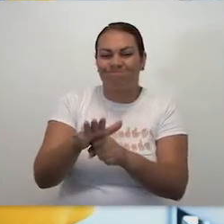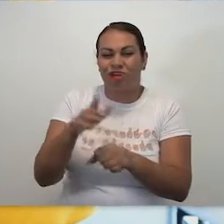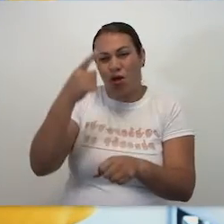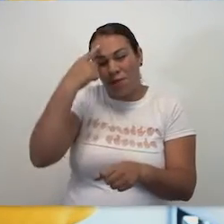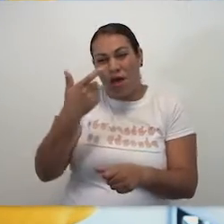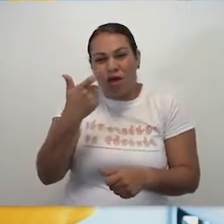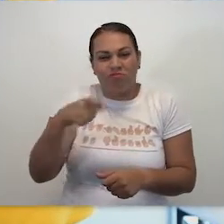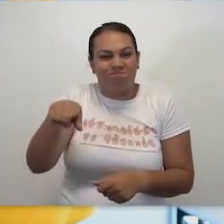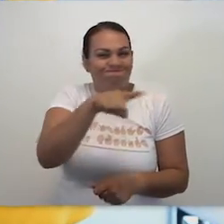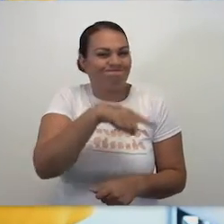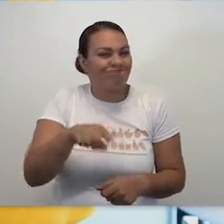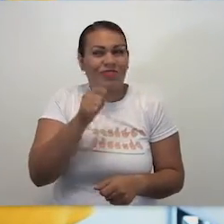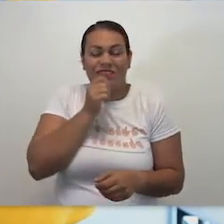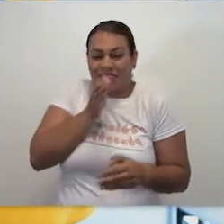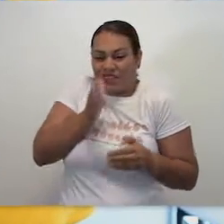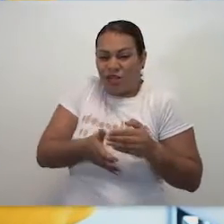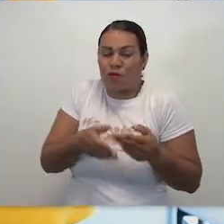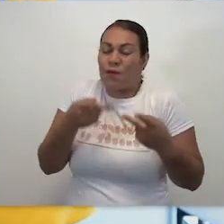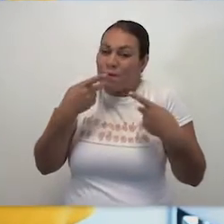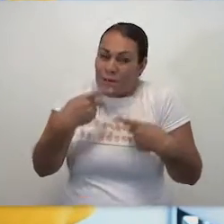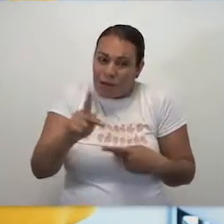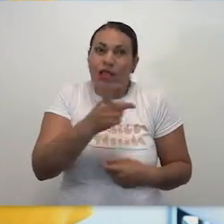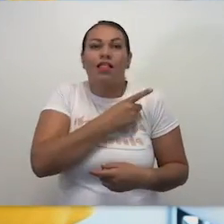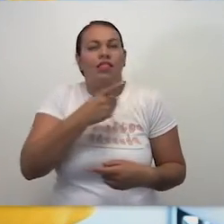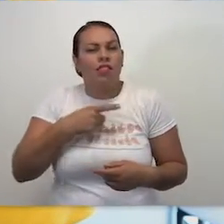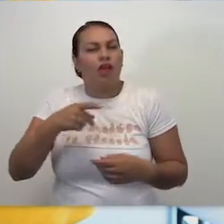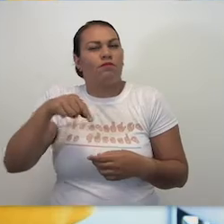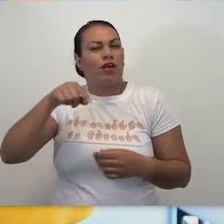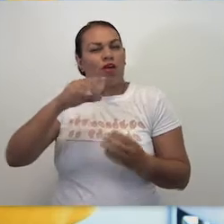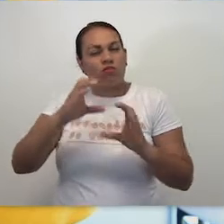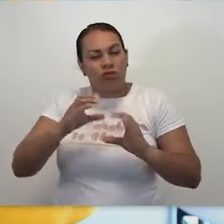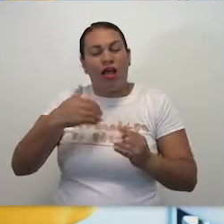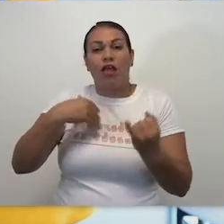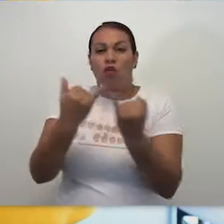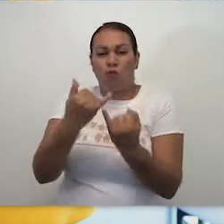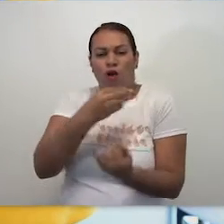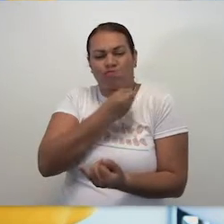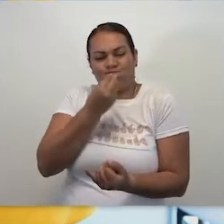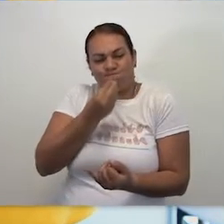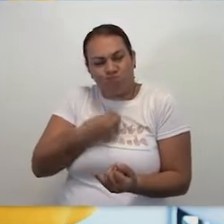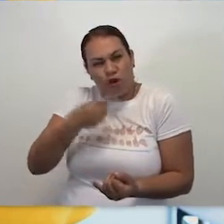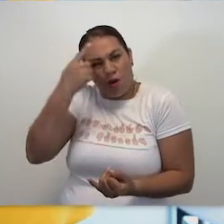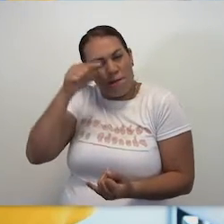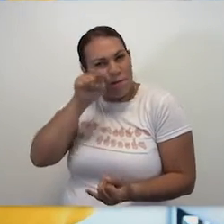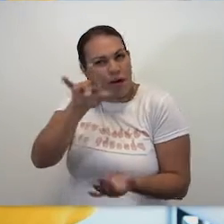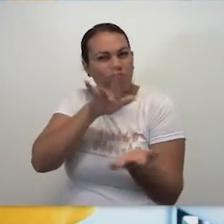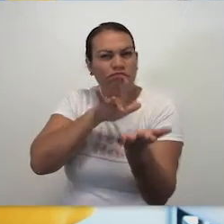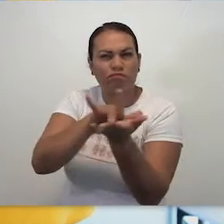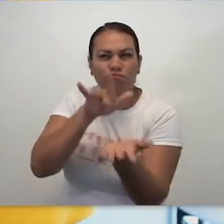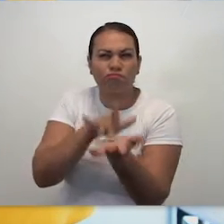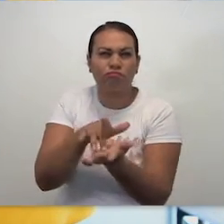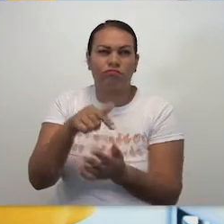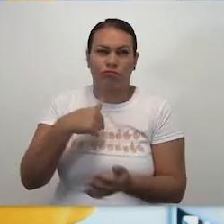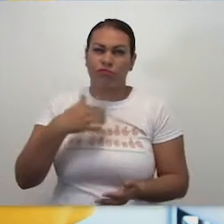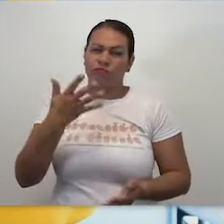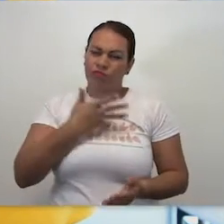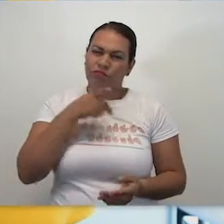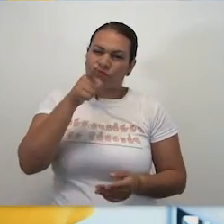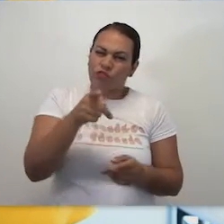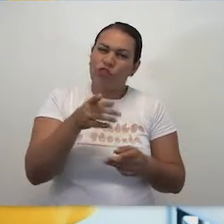y sus efectos en la economía familiar no han terminado, por eso reafirmo mi compromiso con todas y todos ustedes.